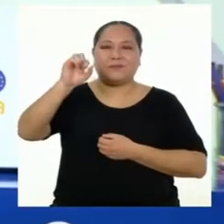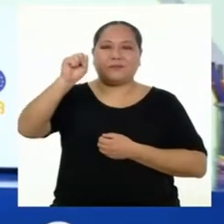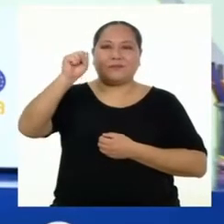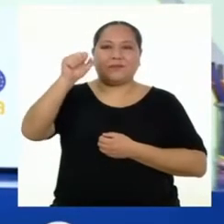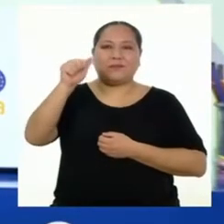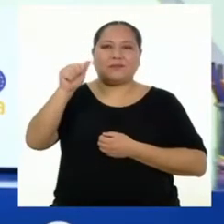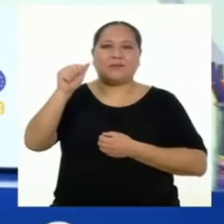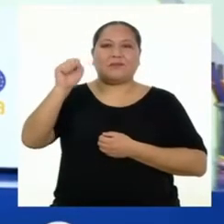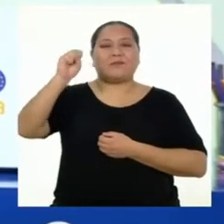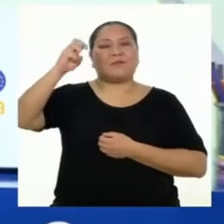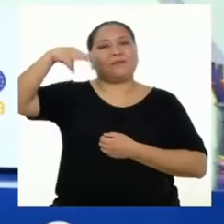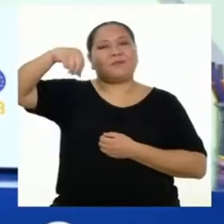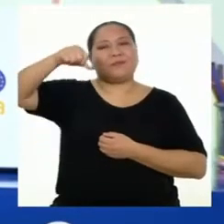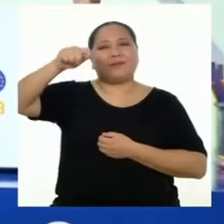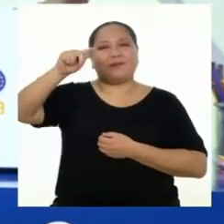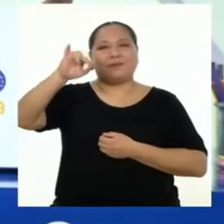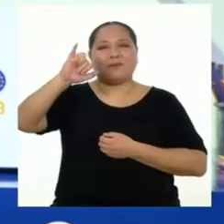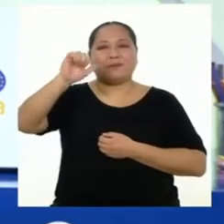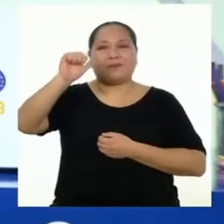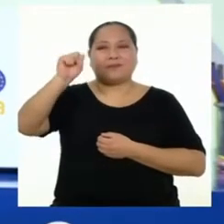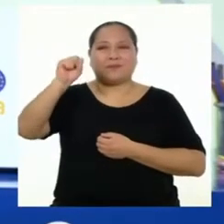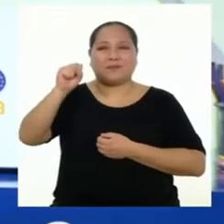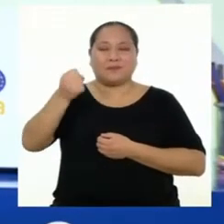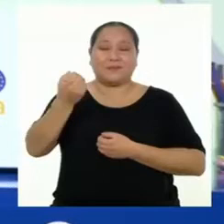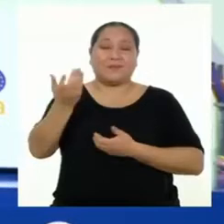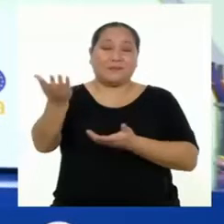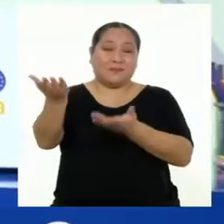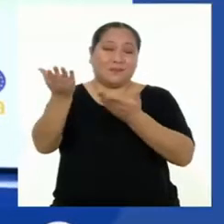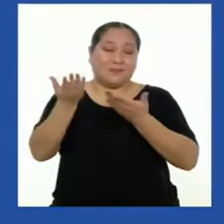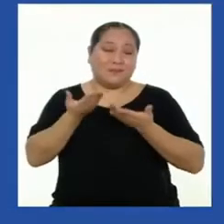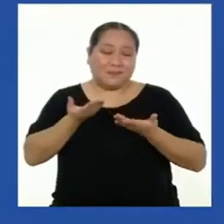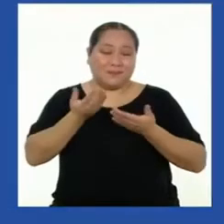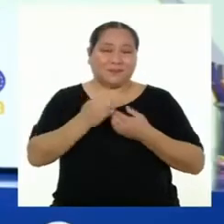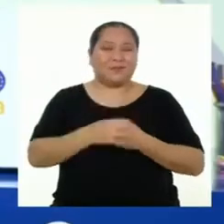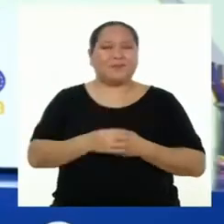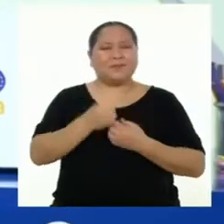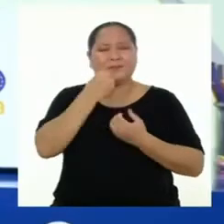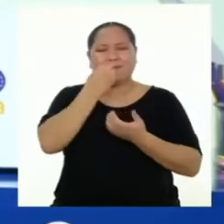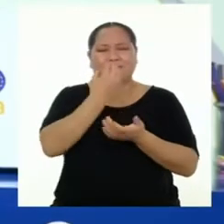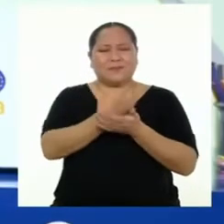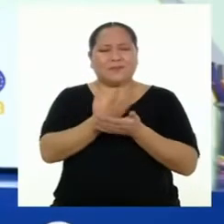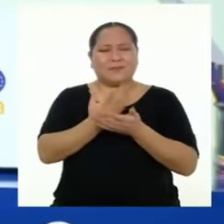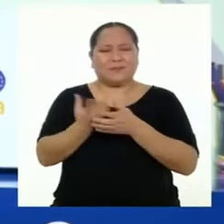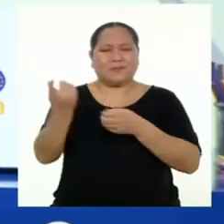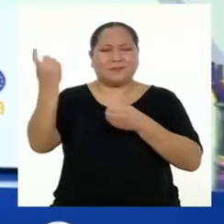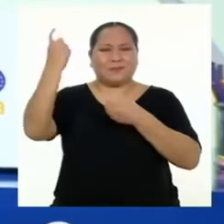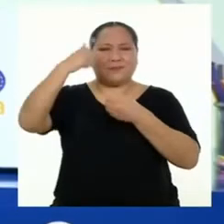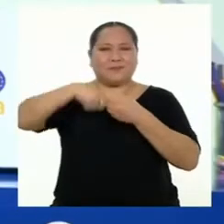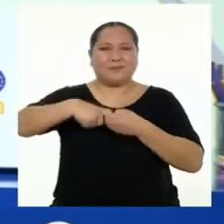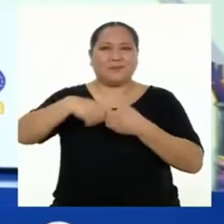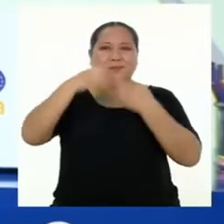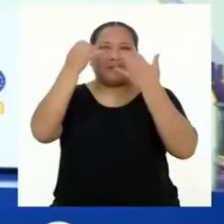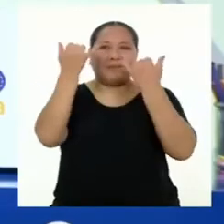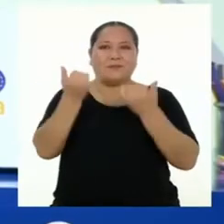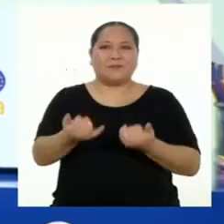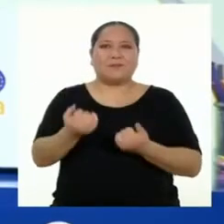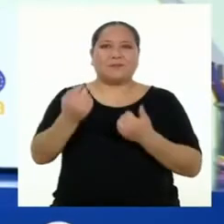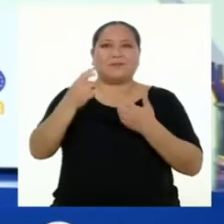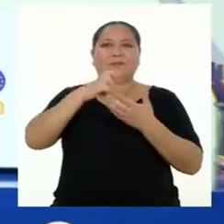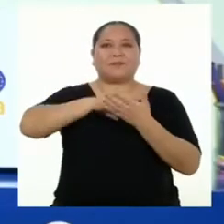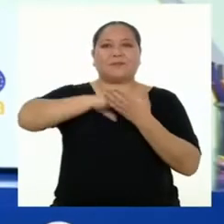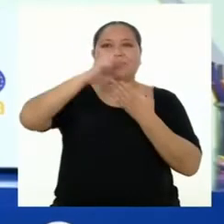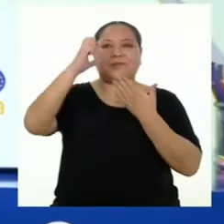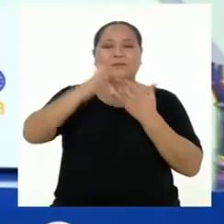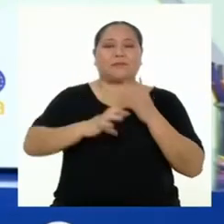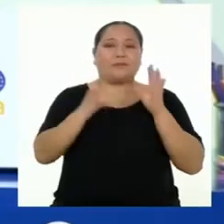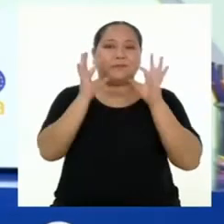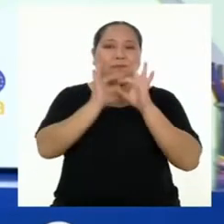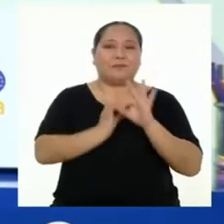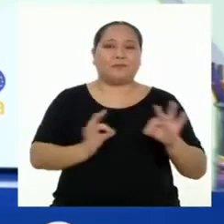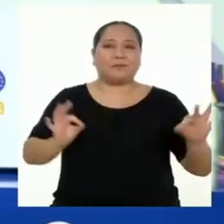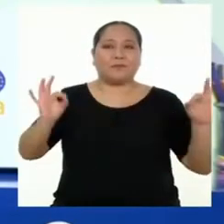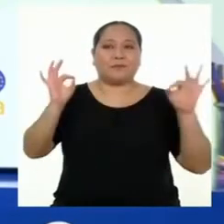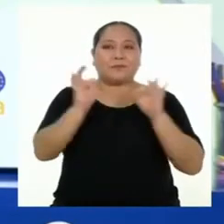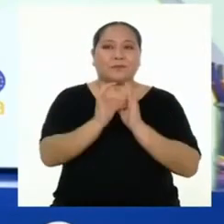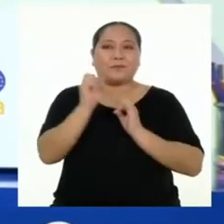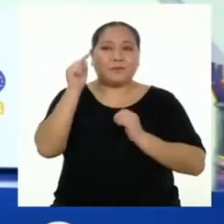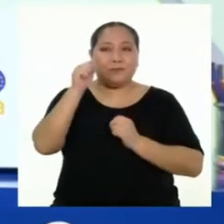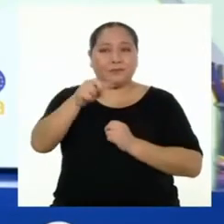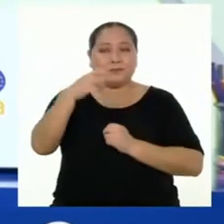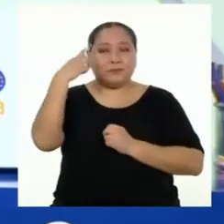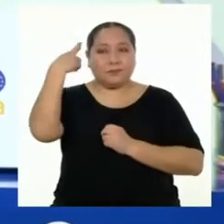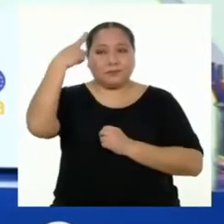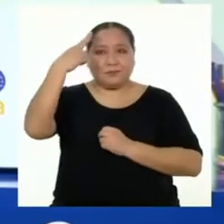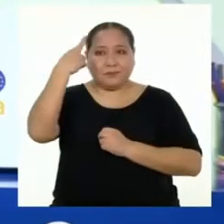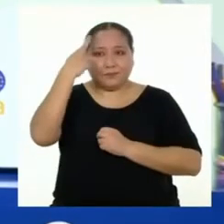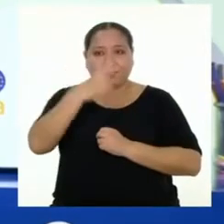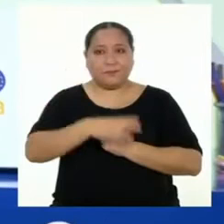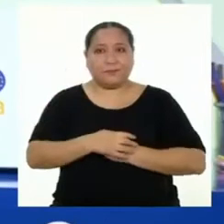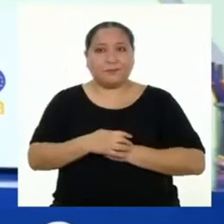bienvenidas y bienvenidos. Qué bueno tenerlos aquí. El día de hoy tendremos un programa muy importante. Y por ello